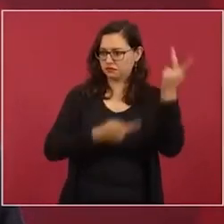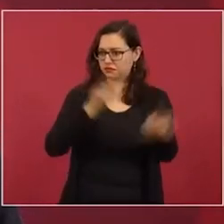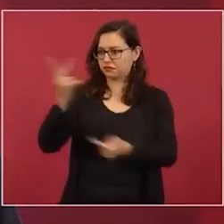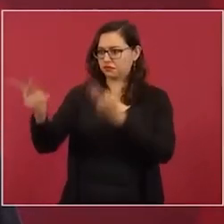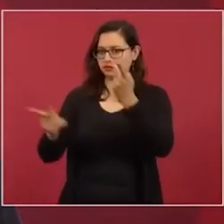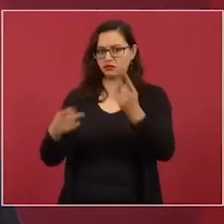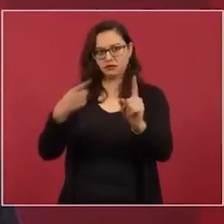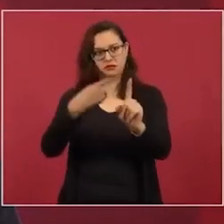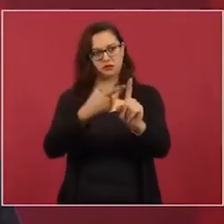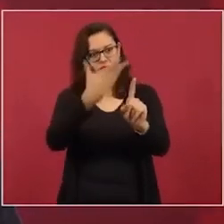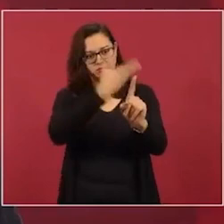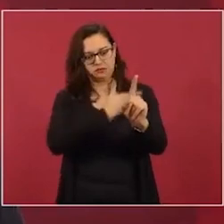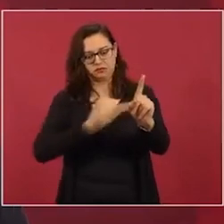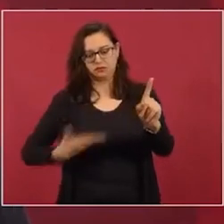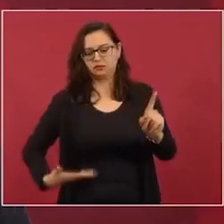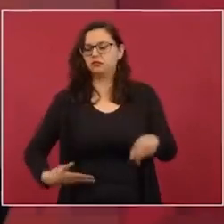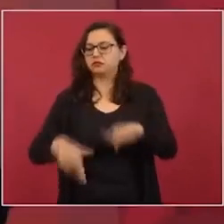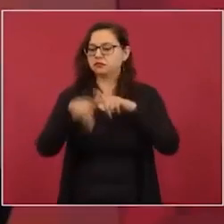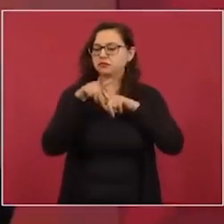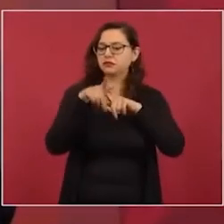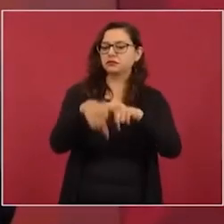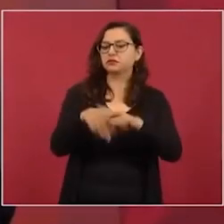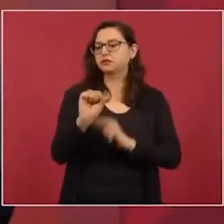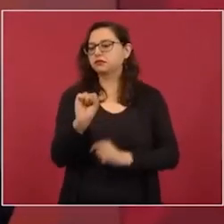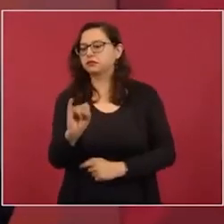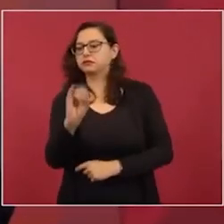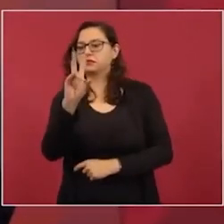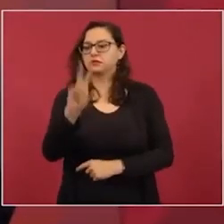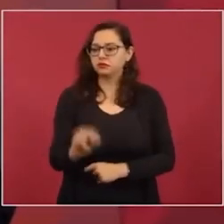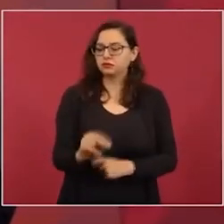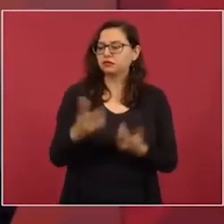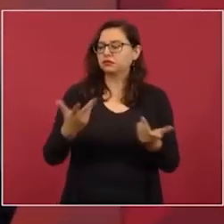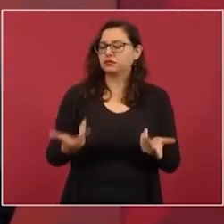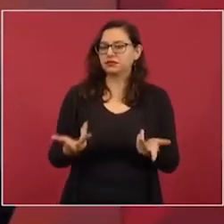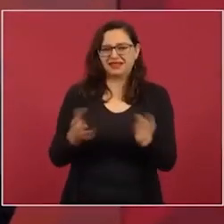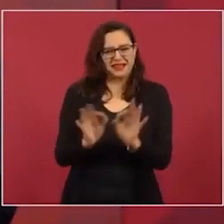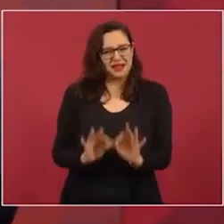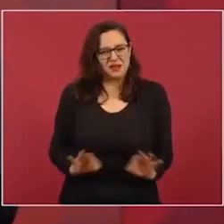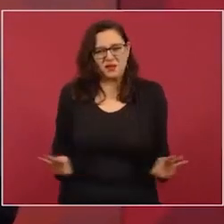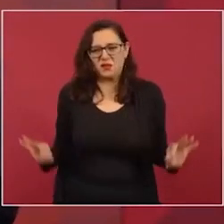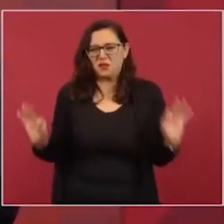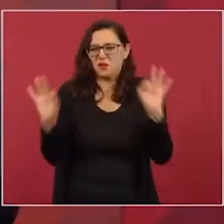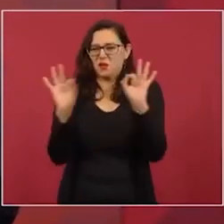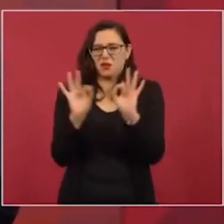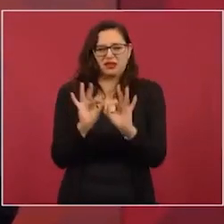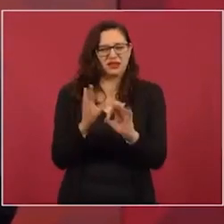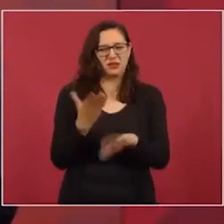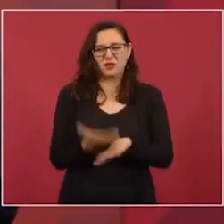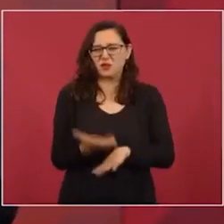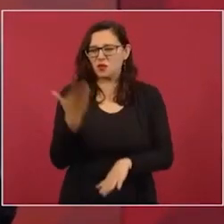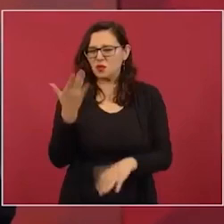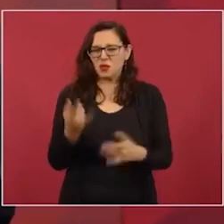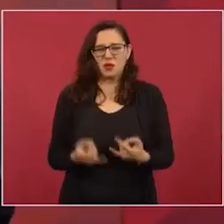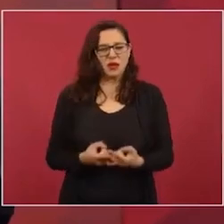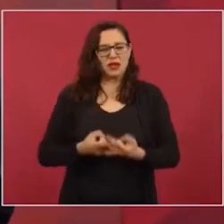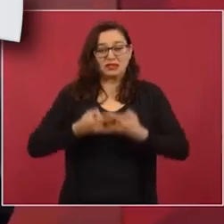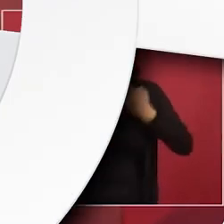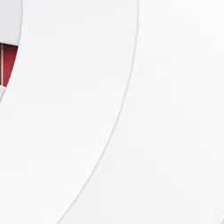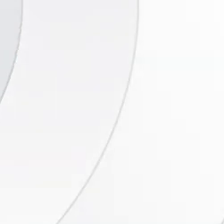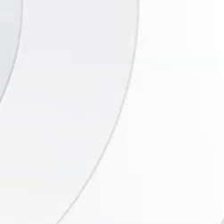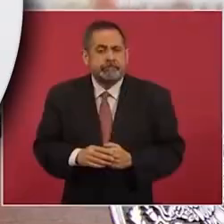presidente o que renuncie. es un hecho inédito,